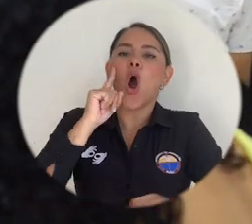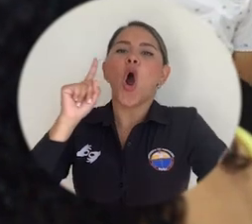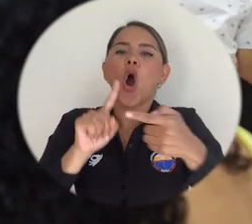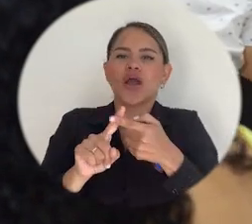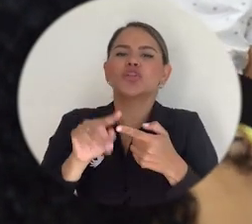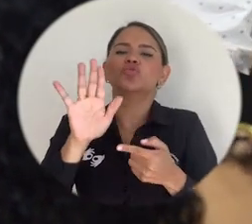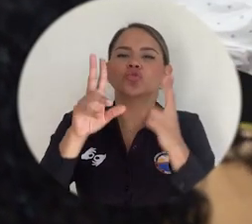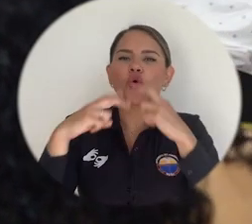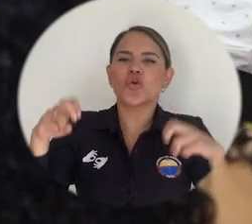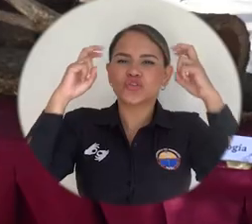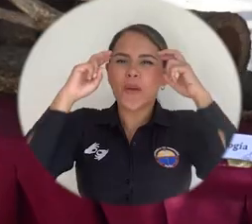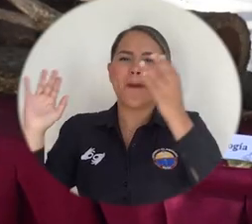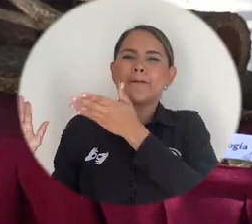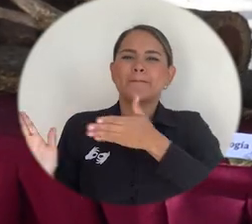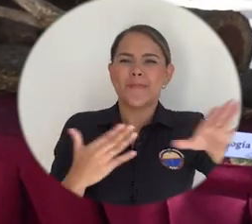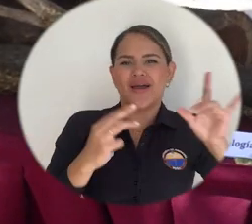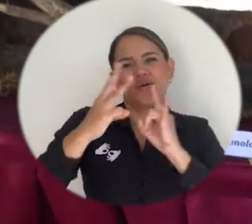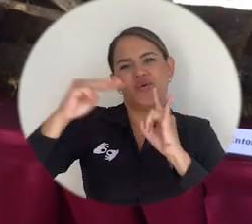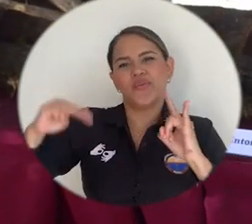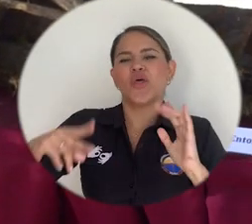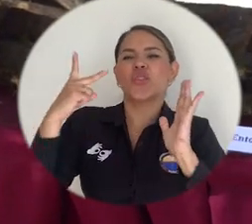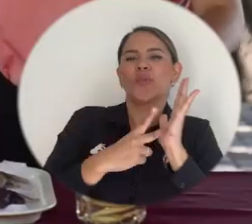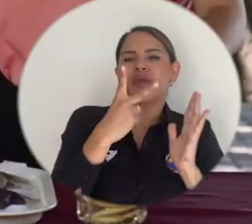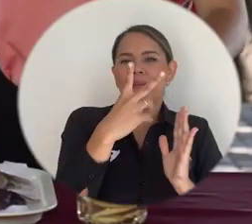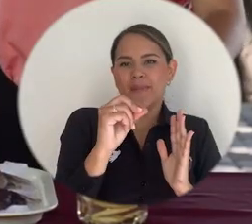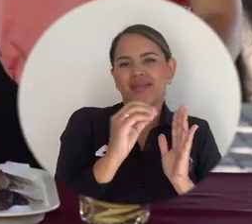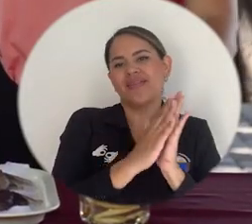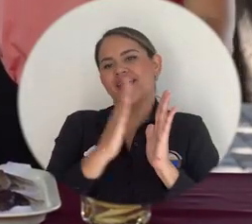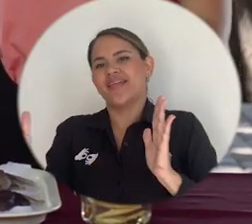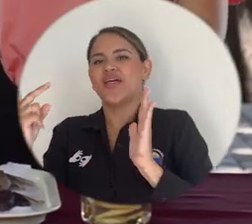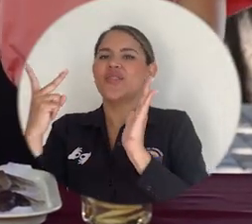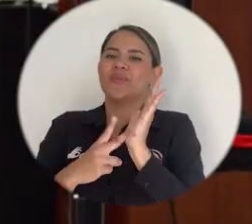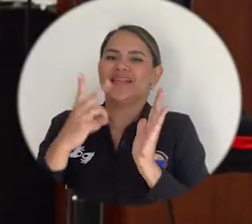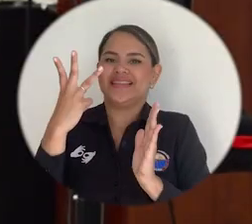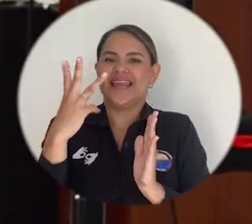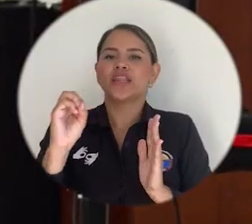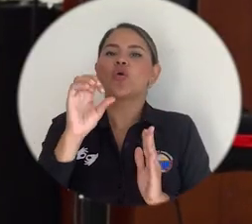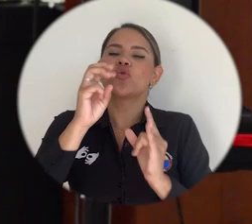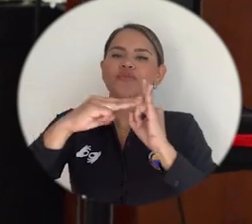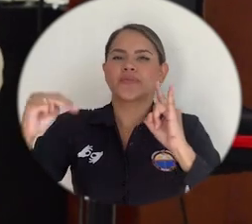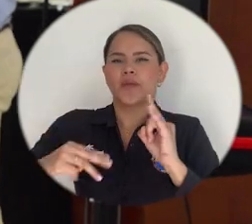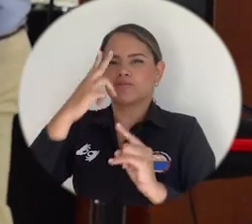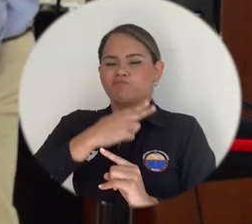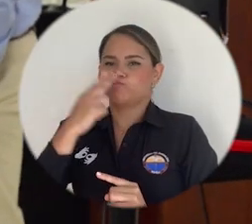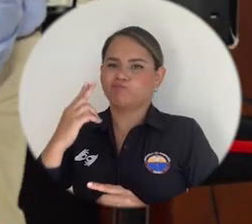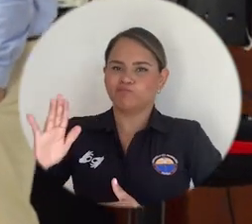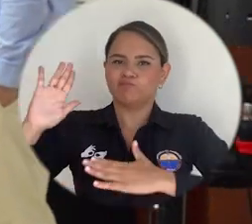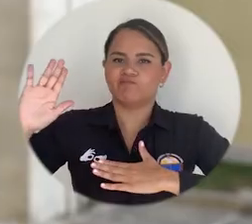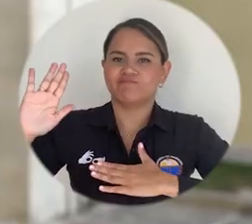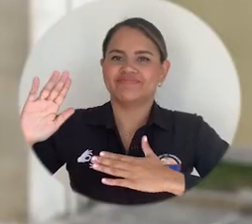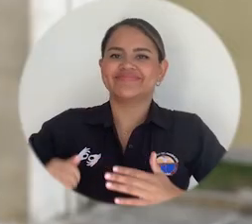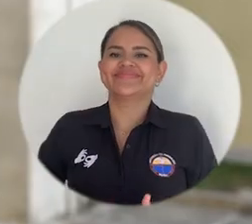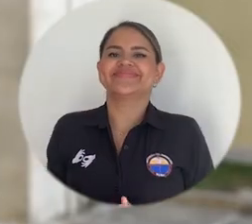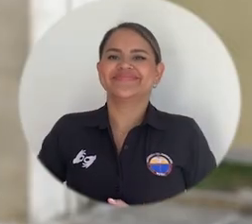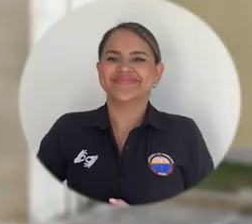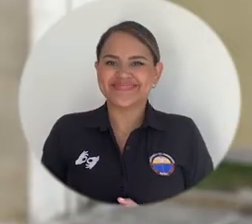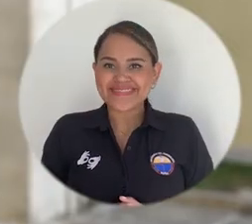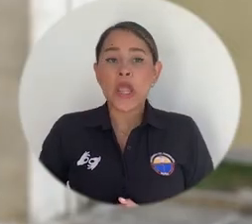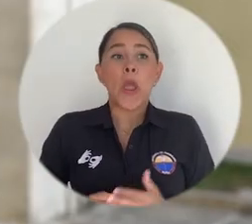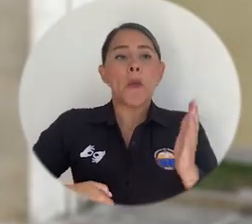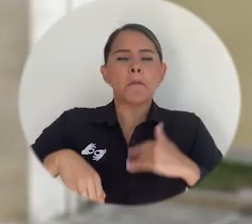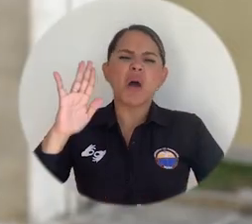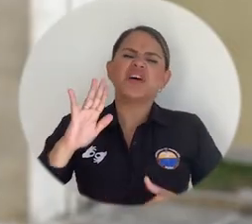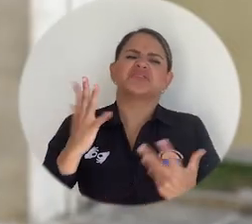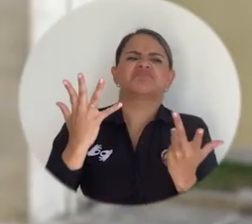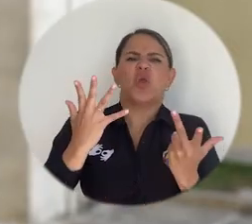como lo establece el Plan de Desarrollo Universitario 2020-2030 Unimagdalena Comprometida. Fomentando la creación artística